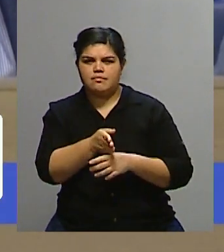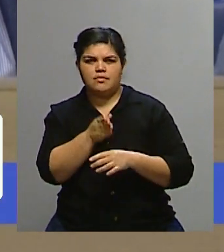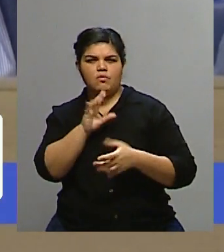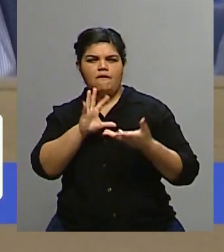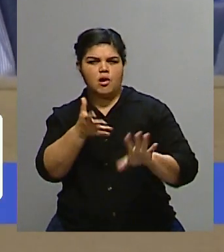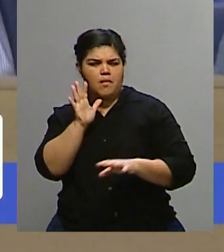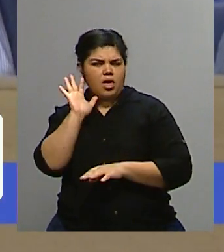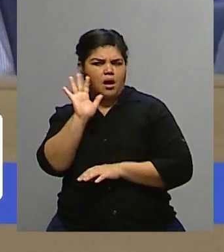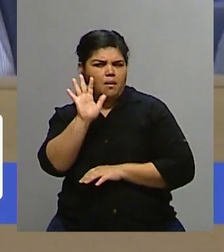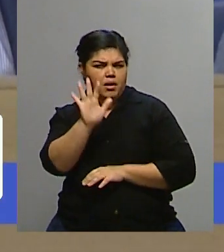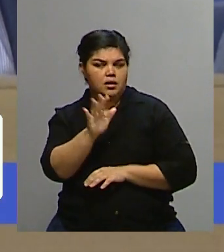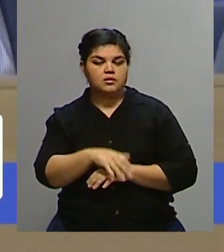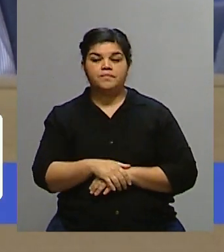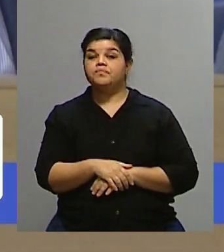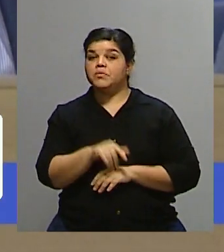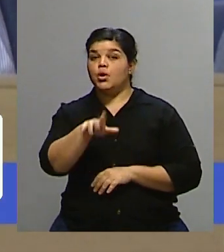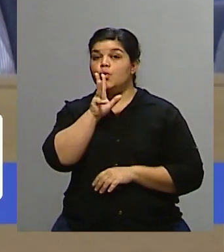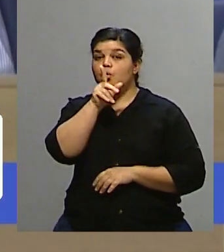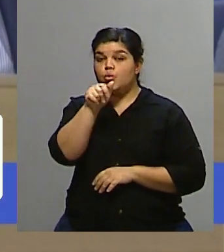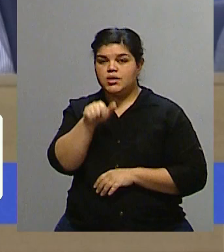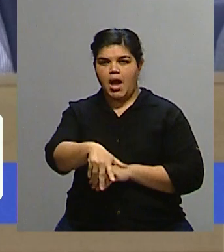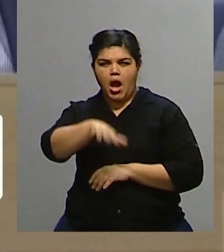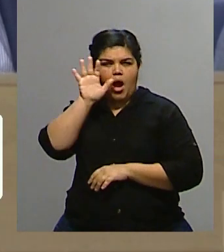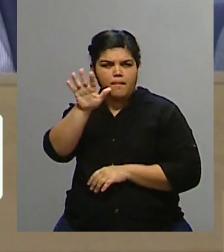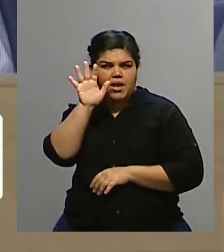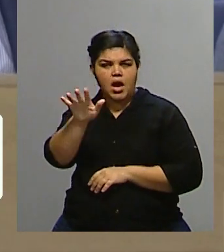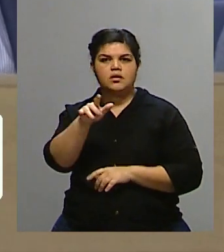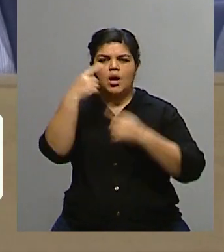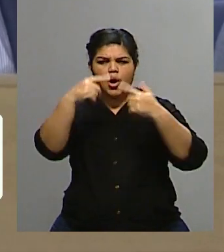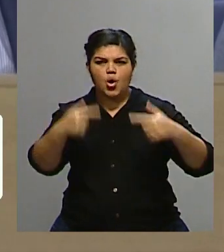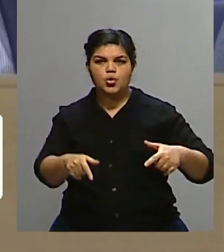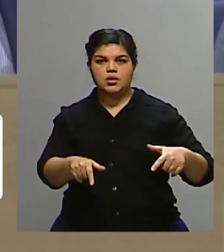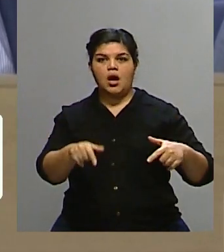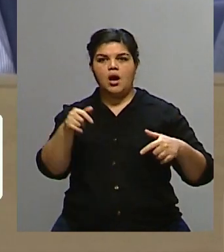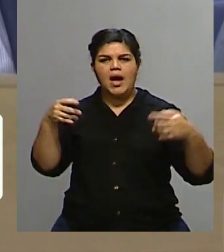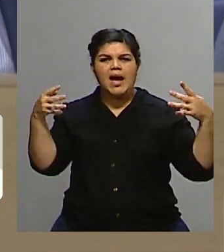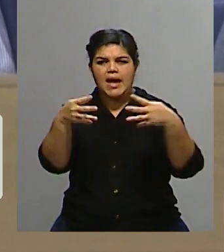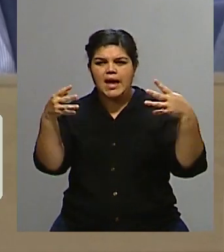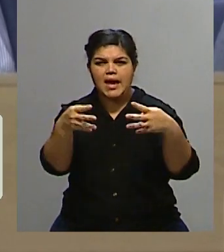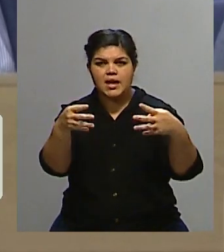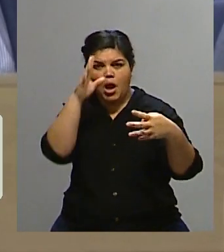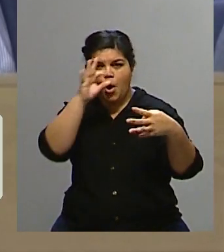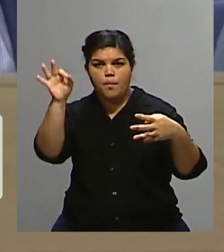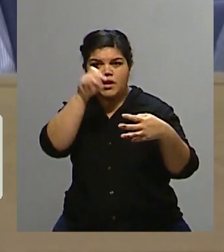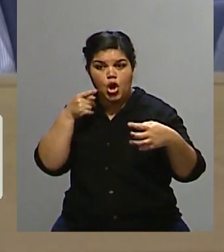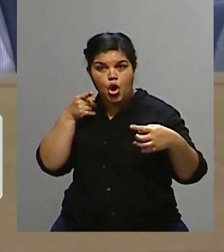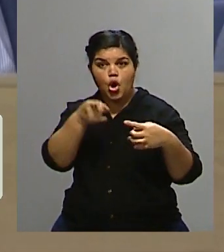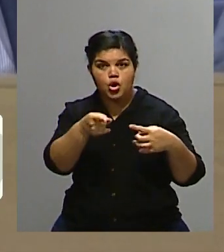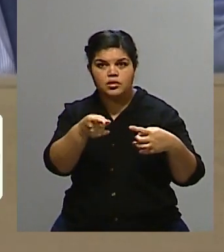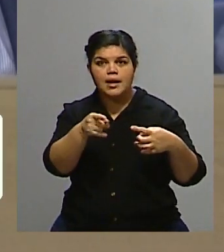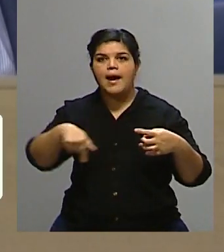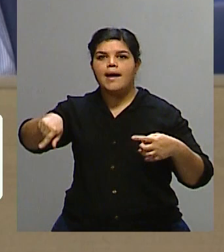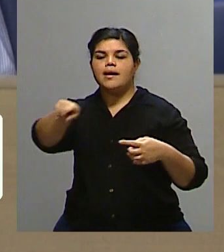las medidas restrictivas y las sanciones contra quienes expresan su oposición a la guerra en Ucrania están socavando el ejercicio de las libertades